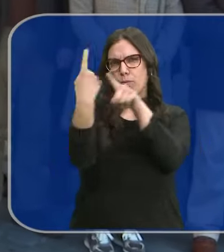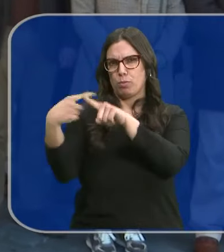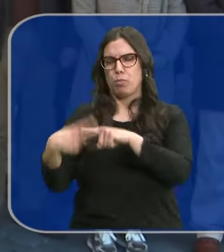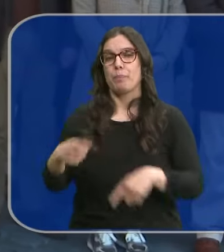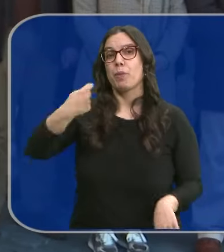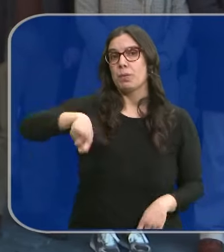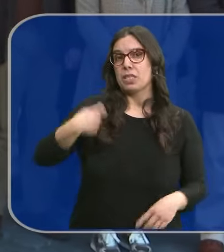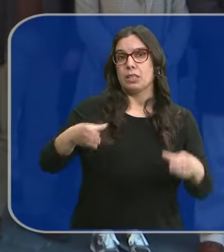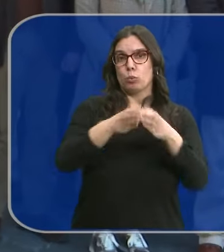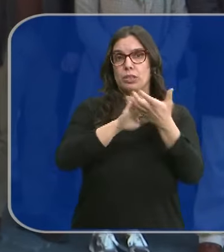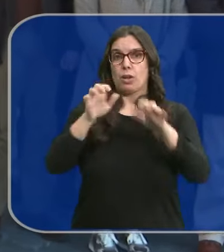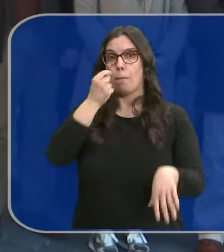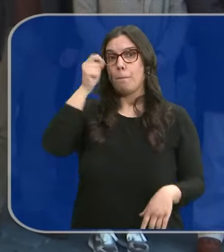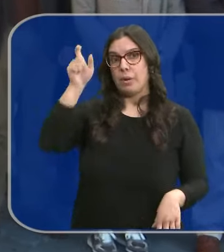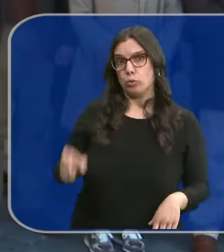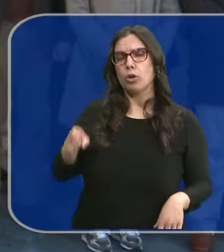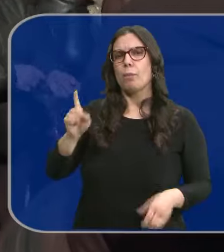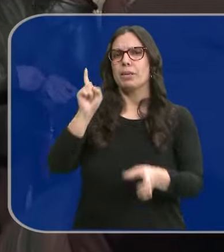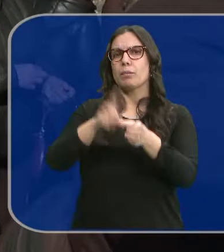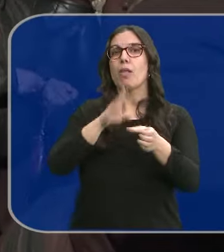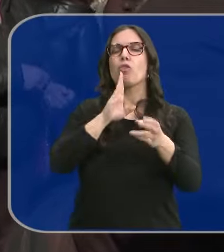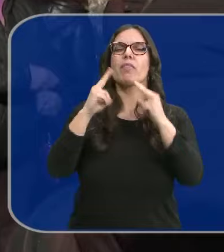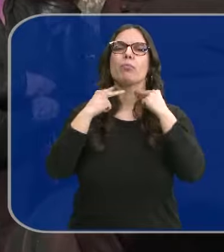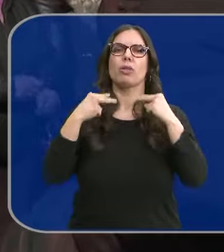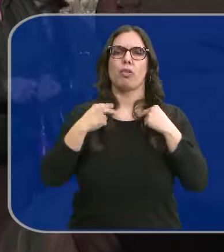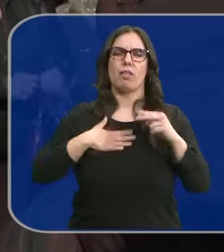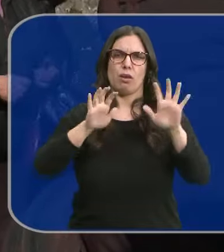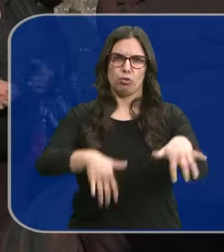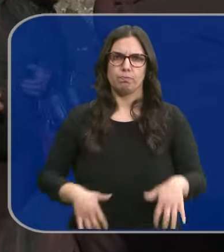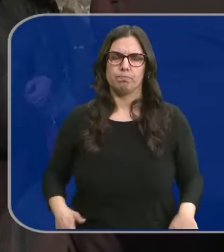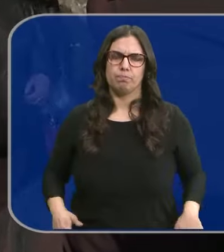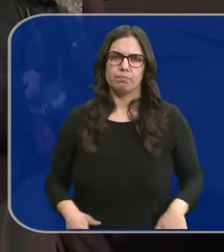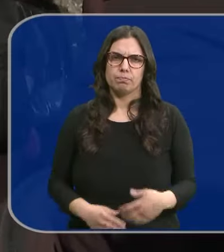El presidente de la Junta, Alfonso Fernández Mañueco, ha estado en la Diputación de León.